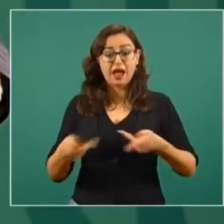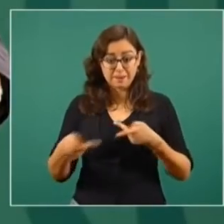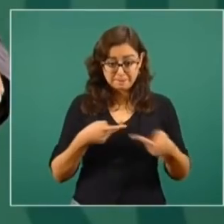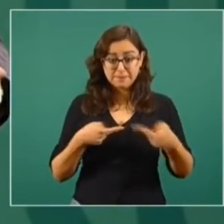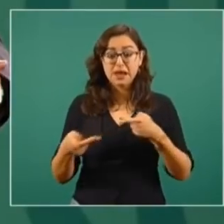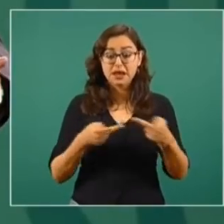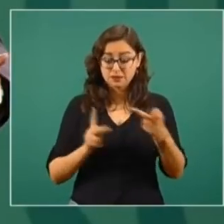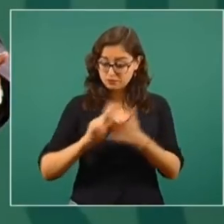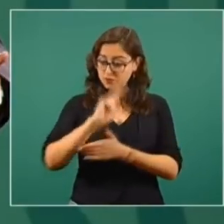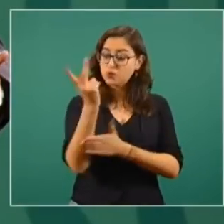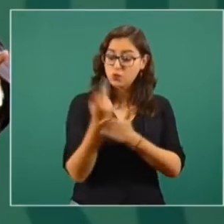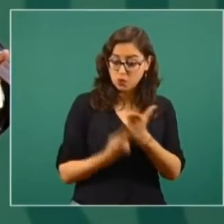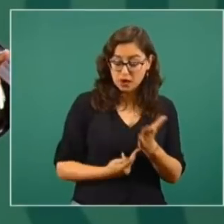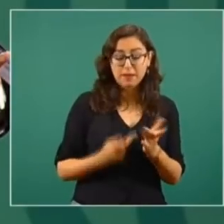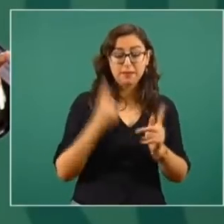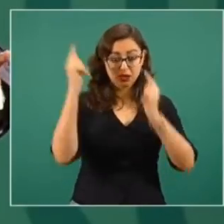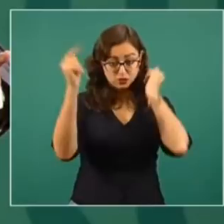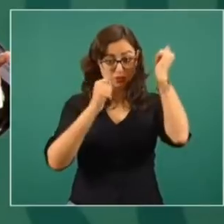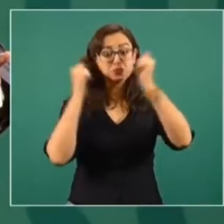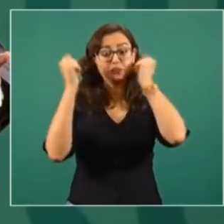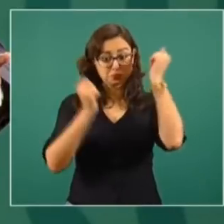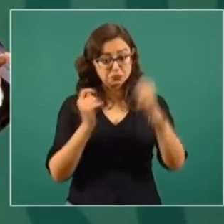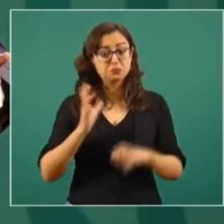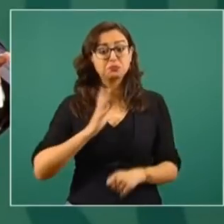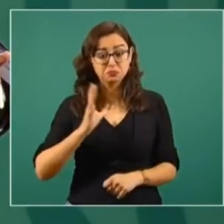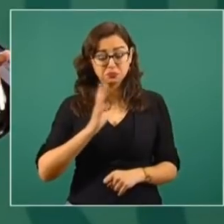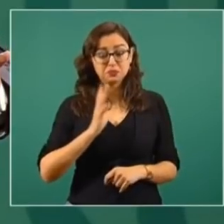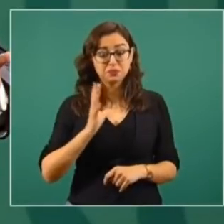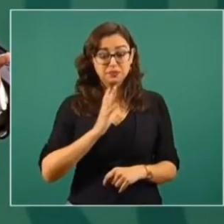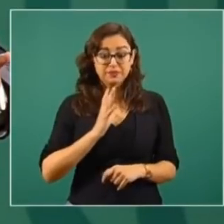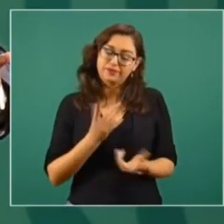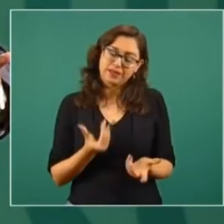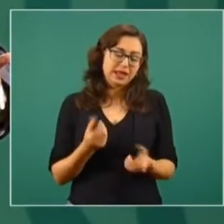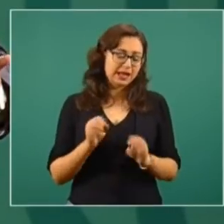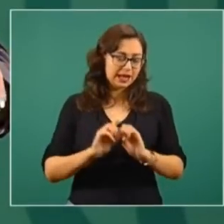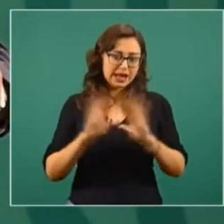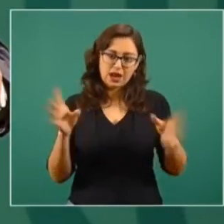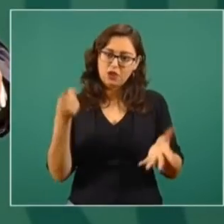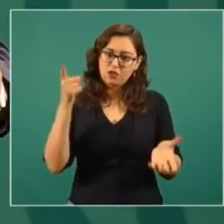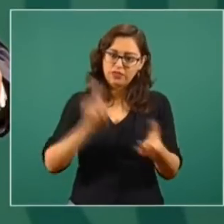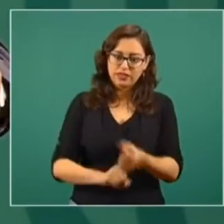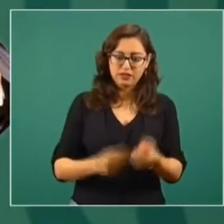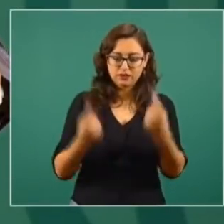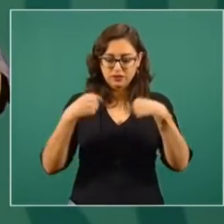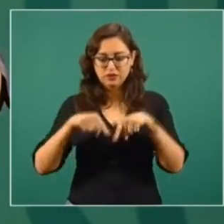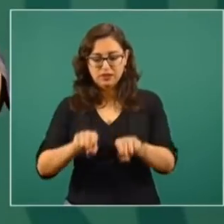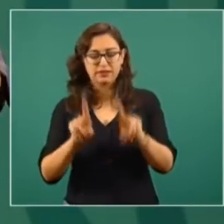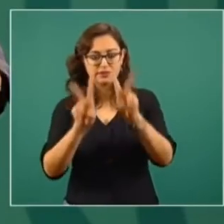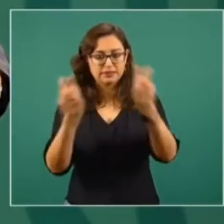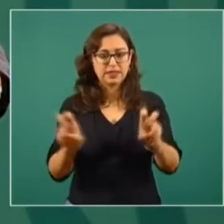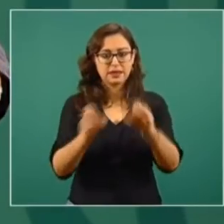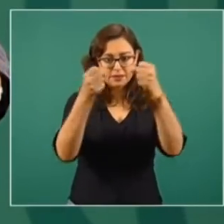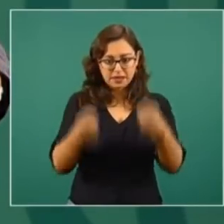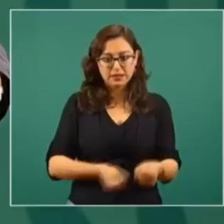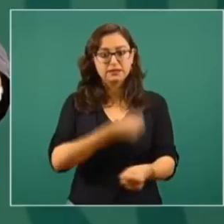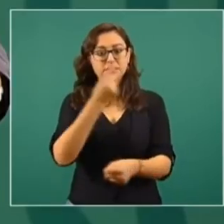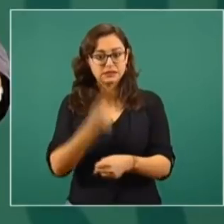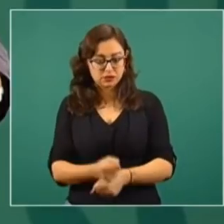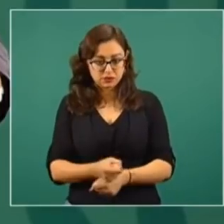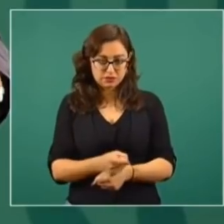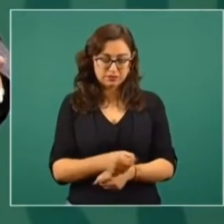programas y esto va a ir acompañado siempre de la seguridad, que es tu pregunta,